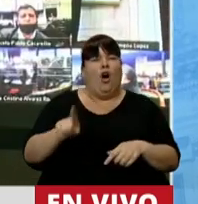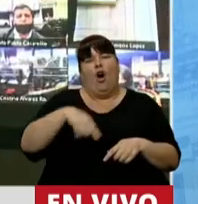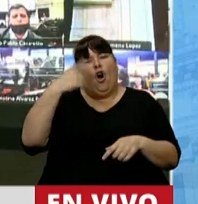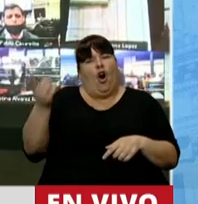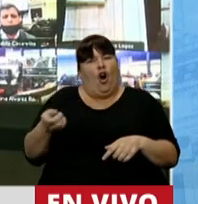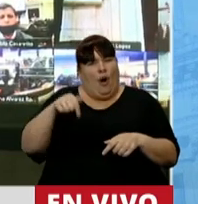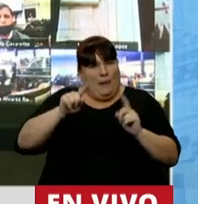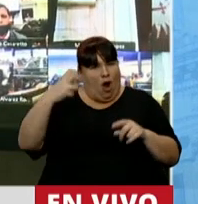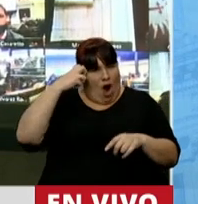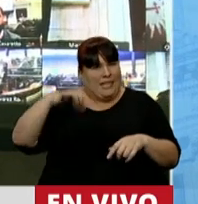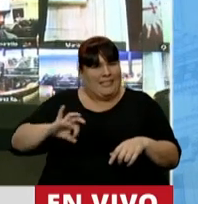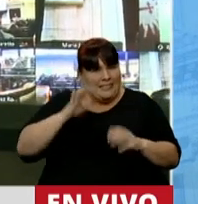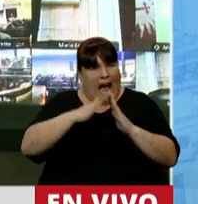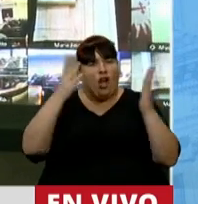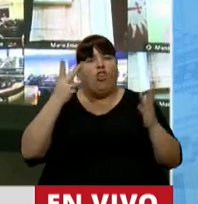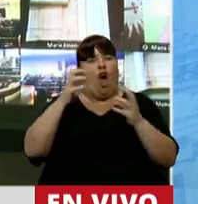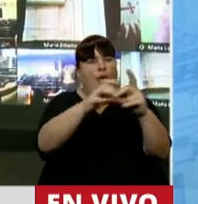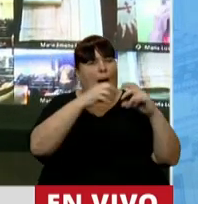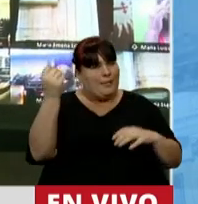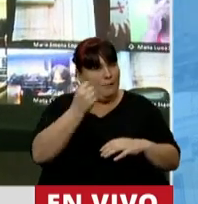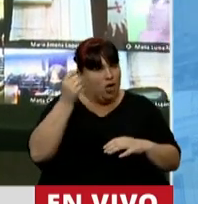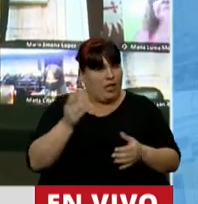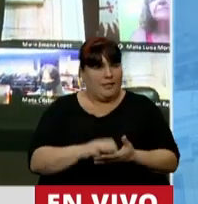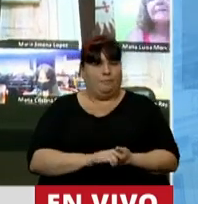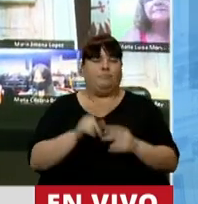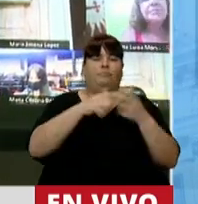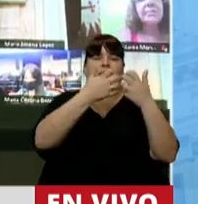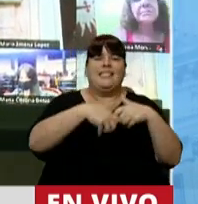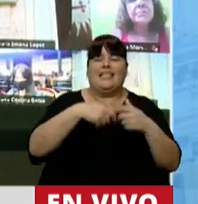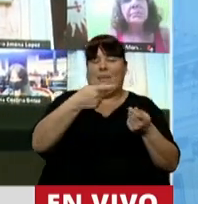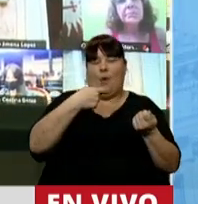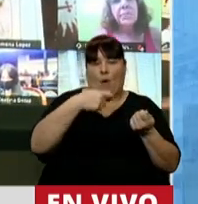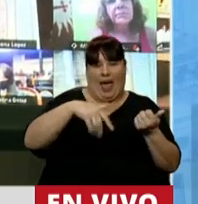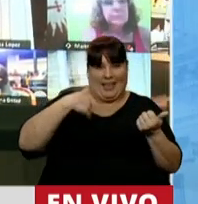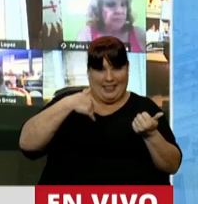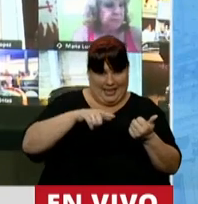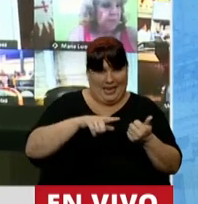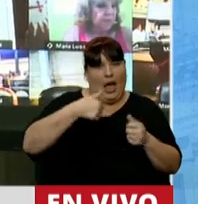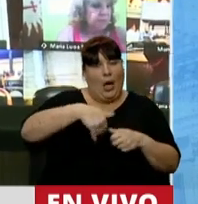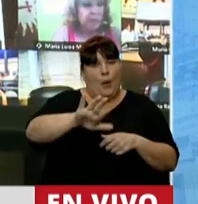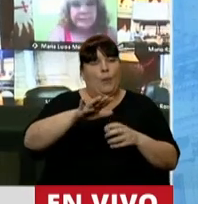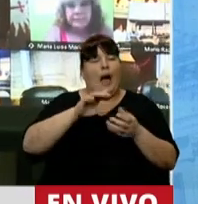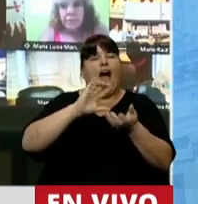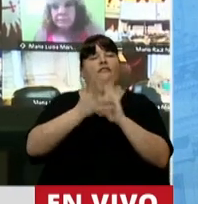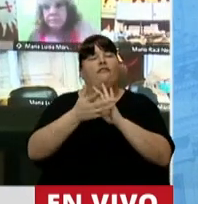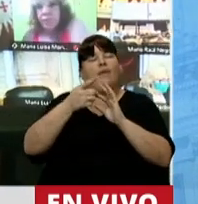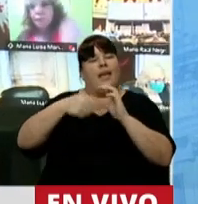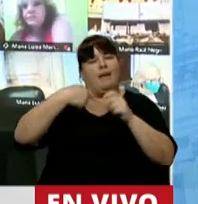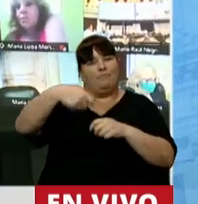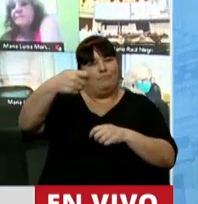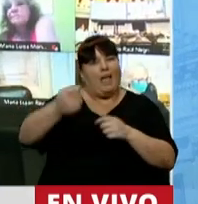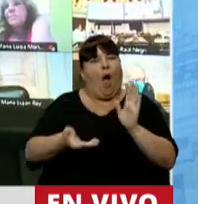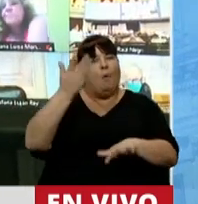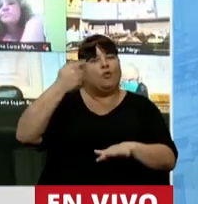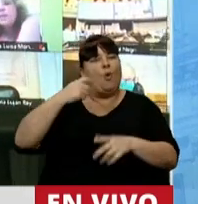otras... Miren, en este Congreso este año transitamos dos grandes debates. El sistema previsional en la Argentina, vamos a tratar la fórmula de movilidad, es